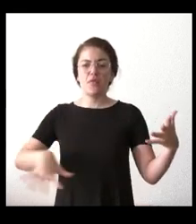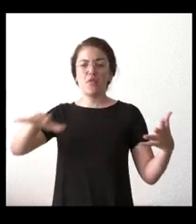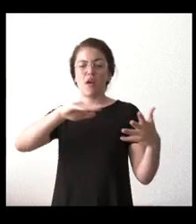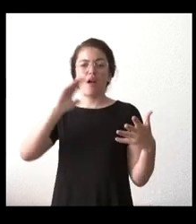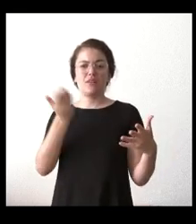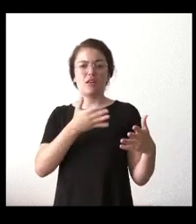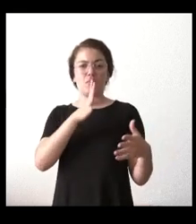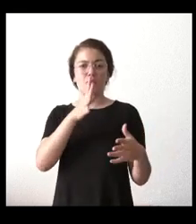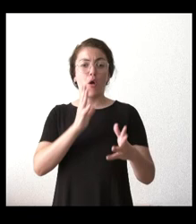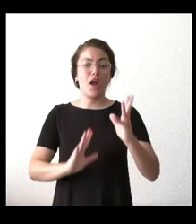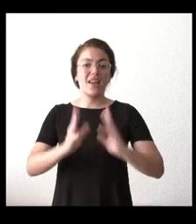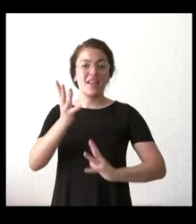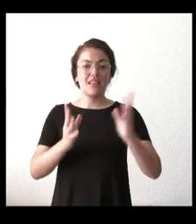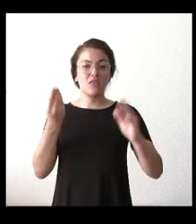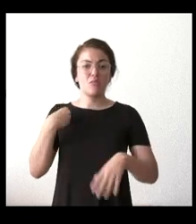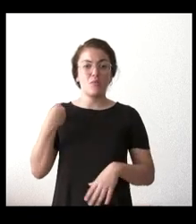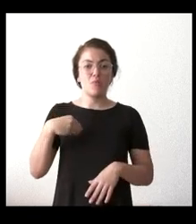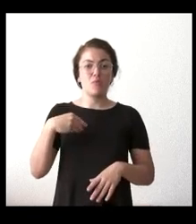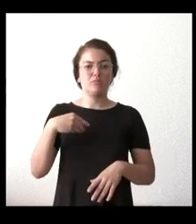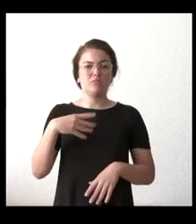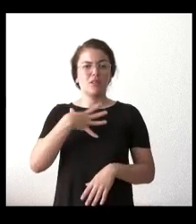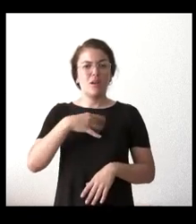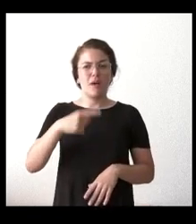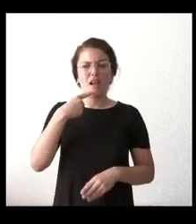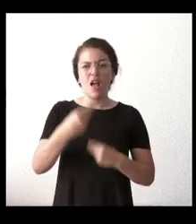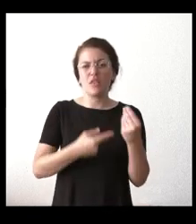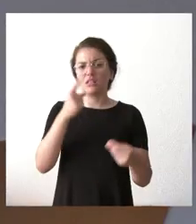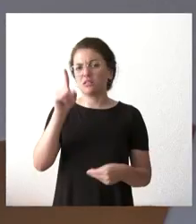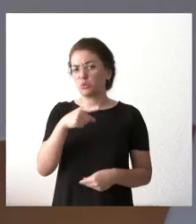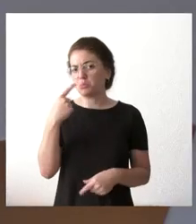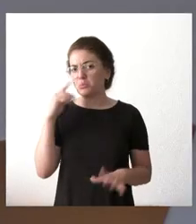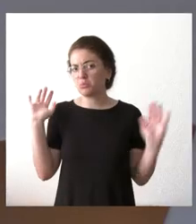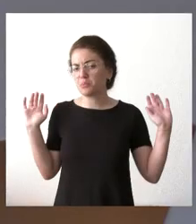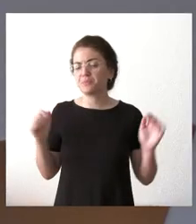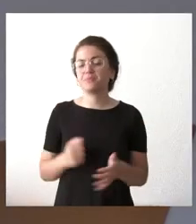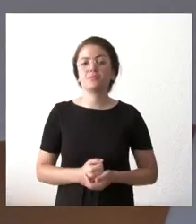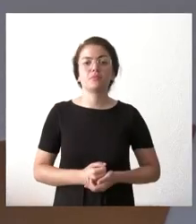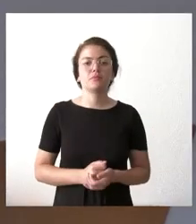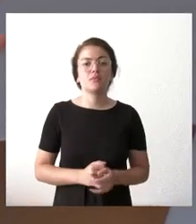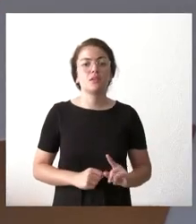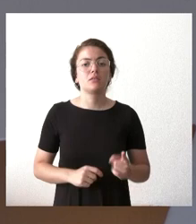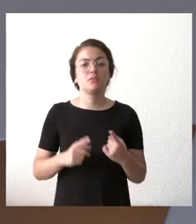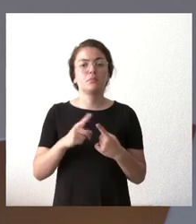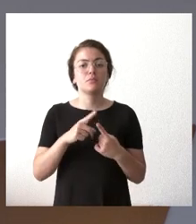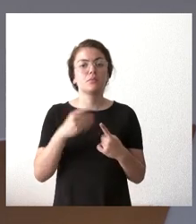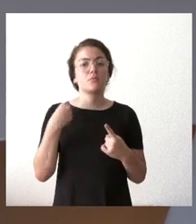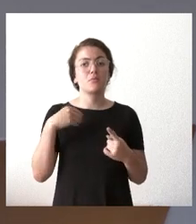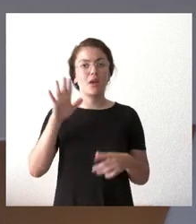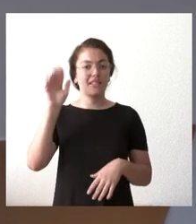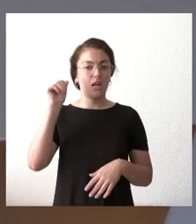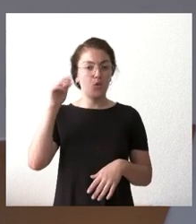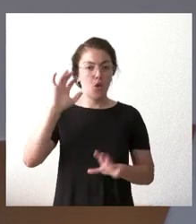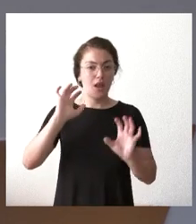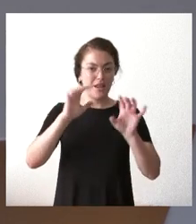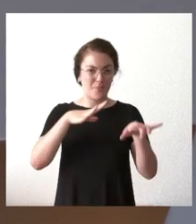los incendios de estos últimos días no sé si eso es posible de alguna manera gracias bueno respecto a la primera pregunta primero saludos a León que